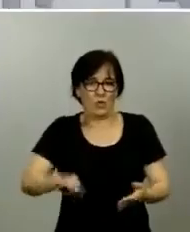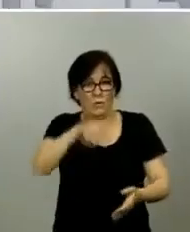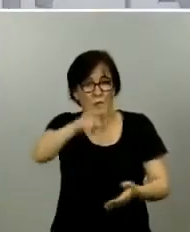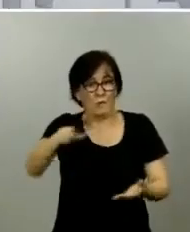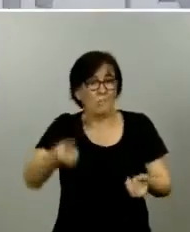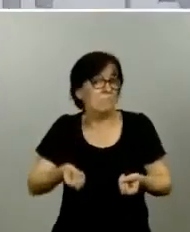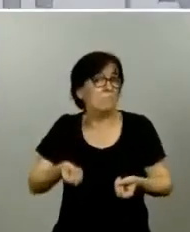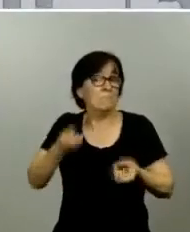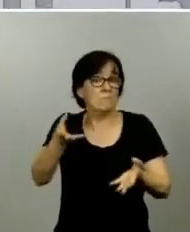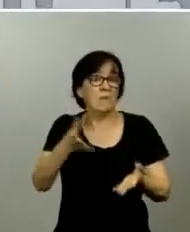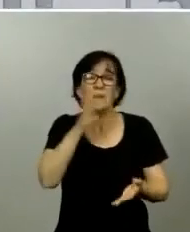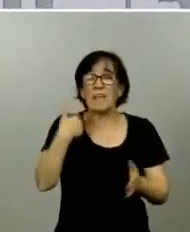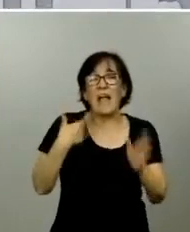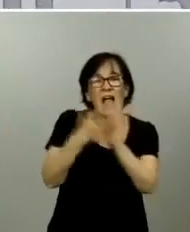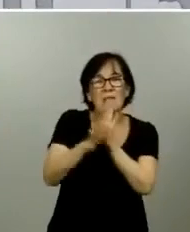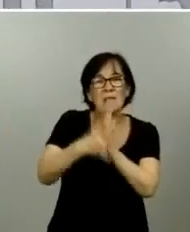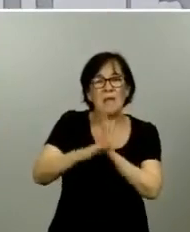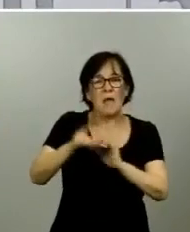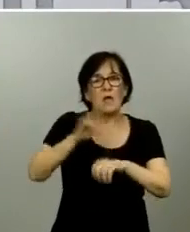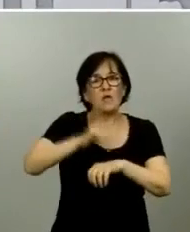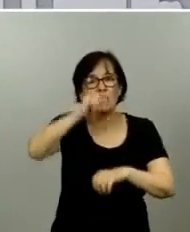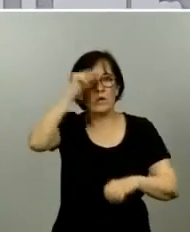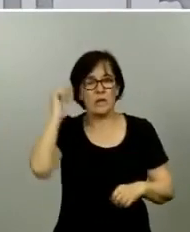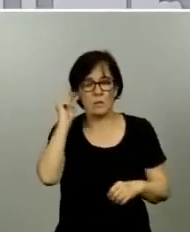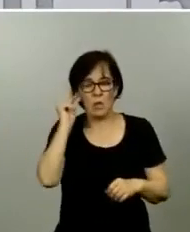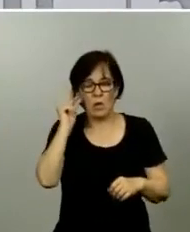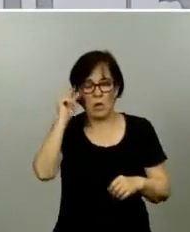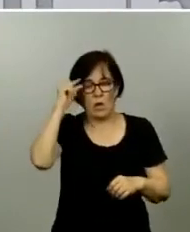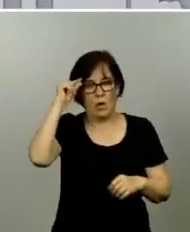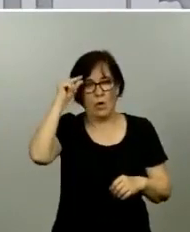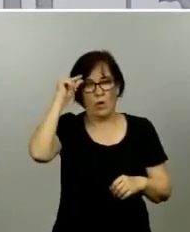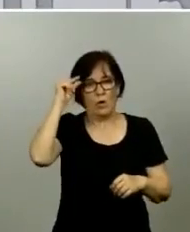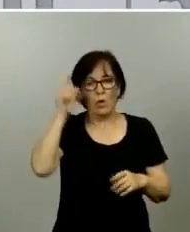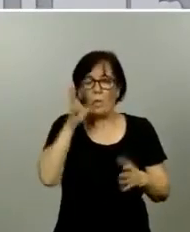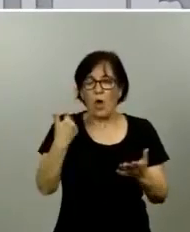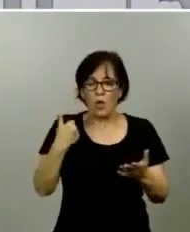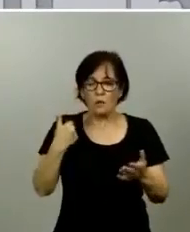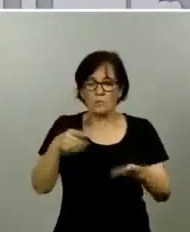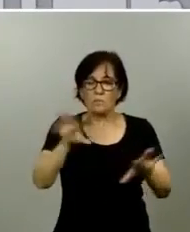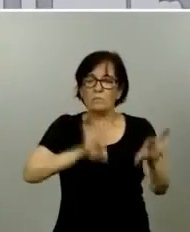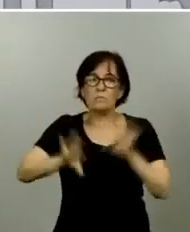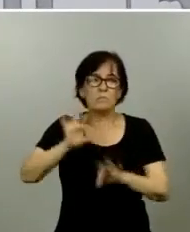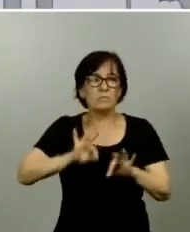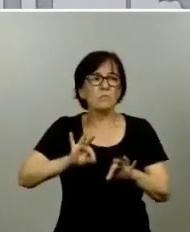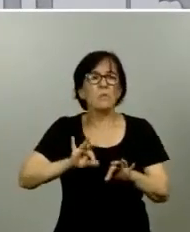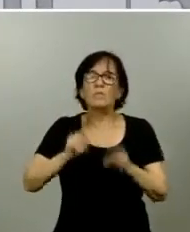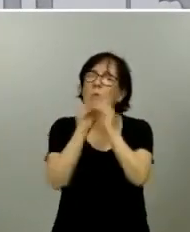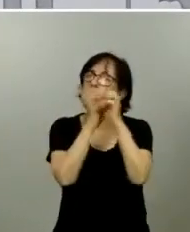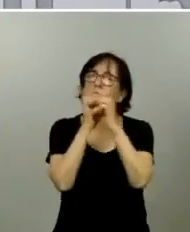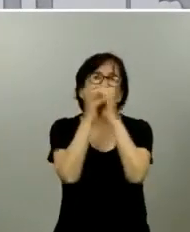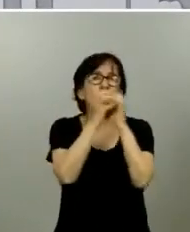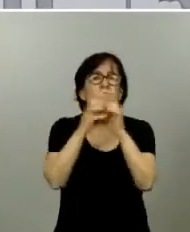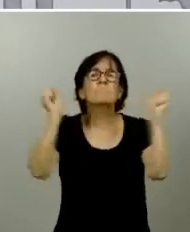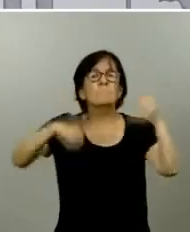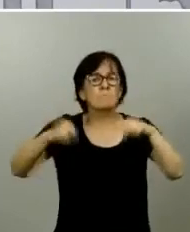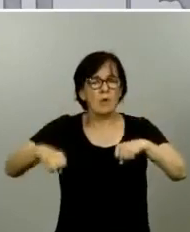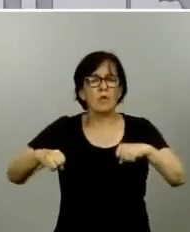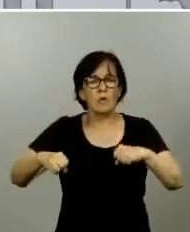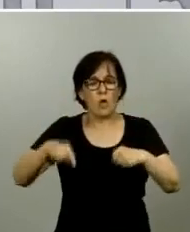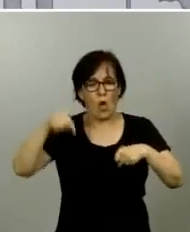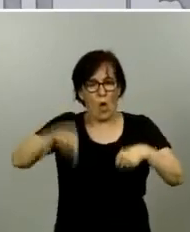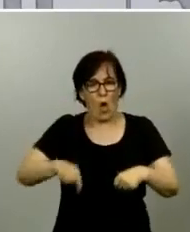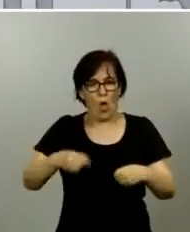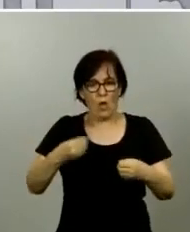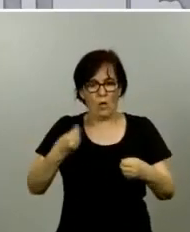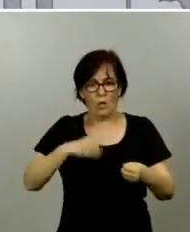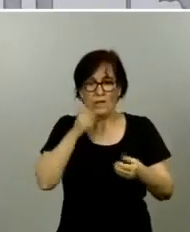ocasión, como ha explicado el doctor Simón, ha sido posible, porque las decisiones han sido muy consensuadas y acordadas, darlas a conocer hoy mismo. Las